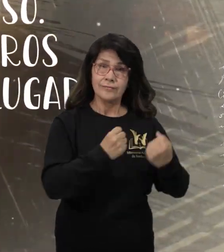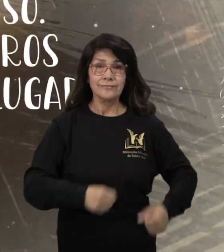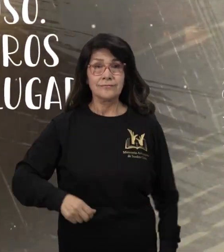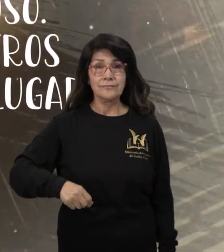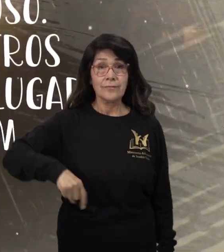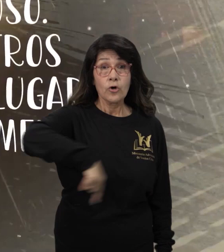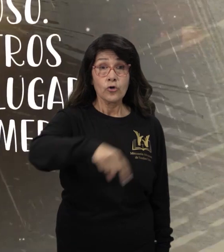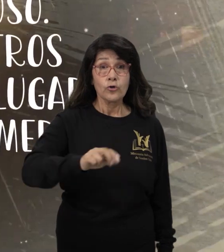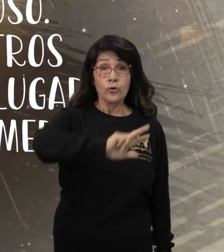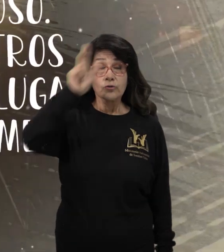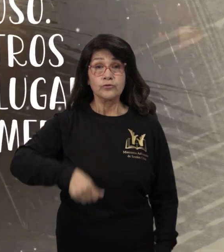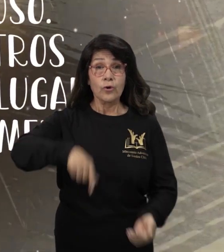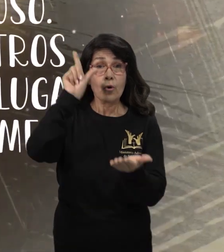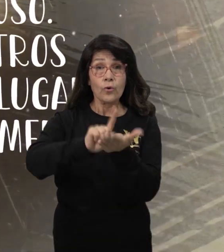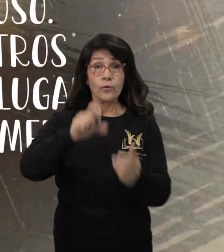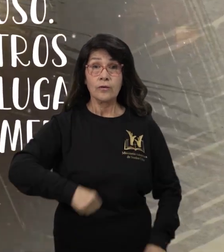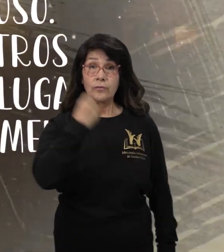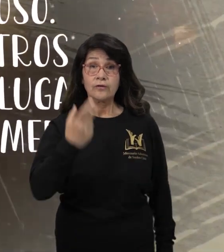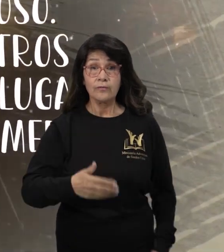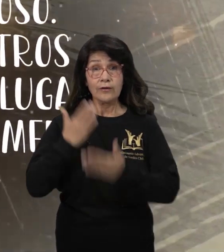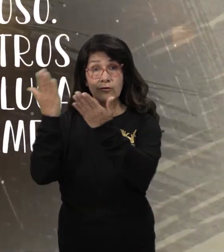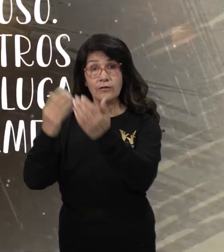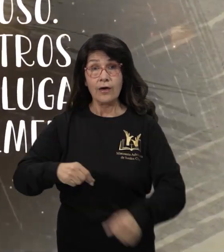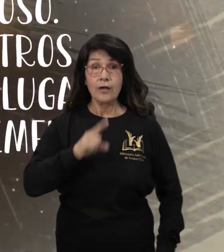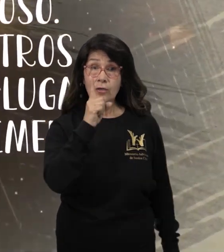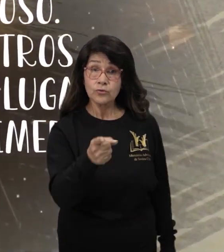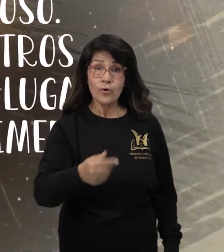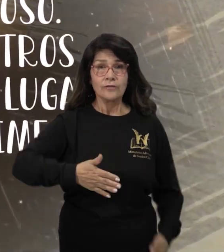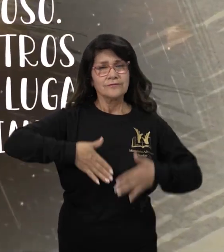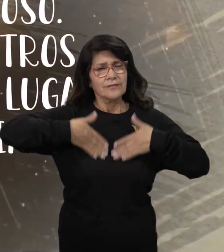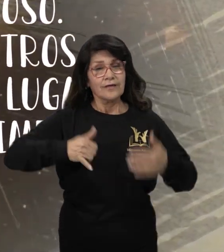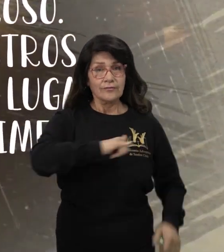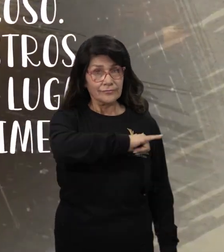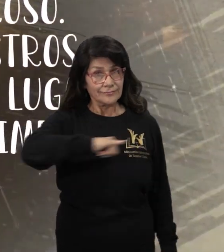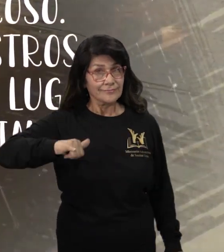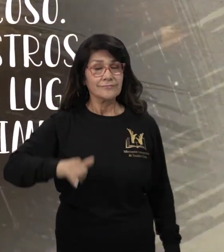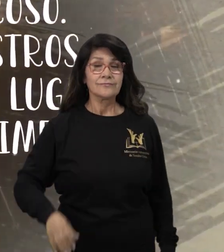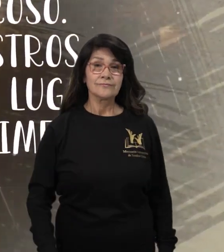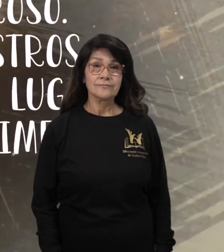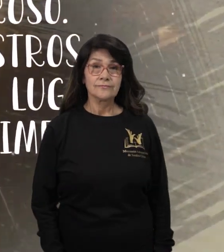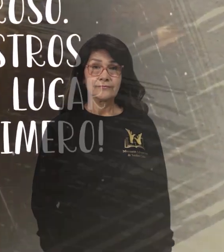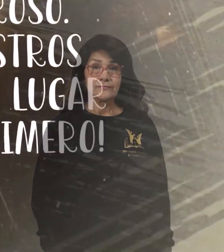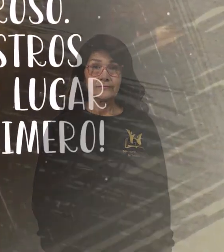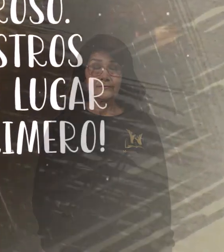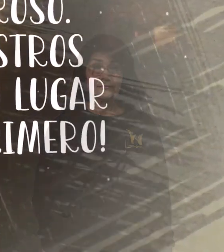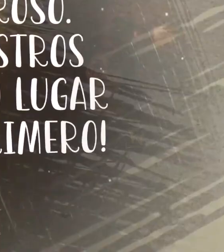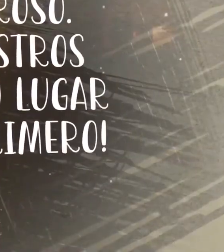poderoso. Pongamos nuestros deseos en último lugar y adiós en el primero.